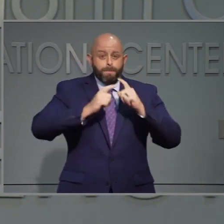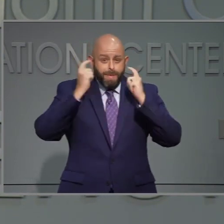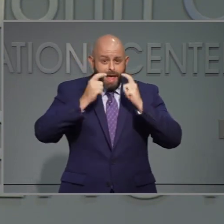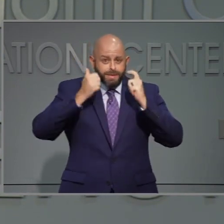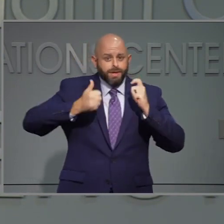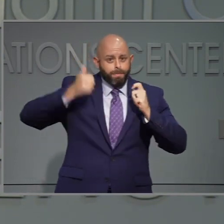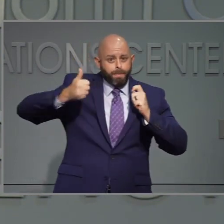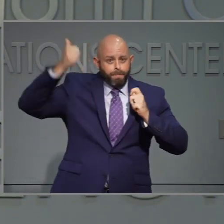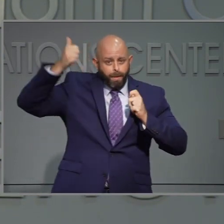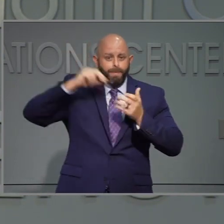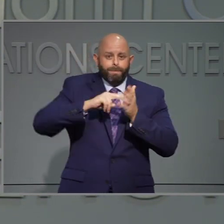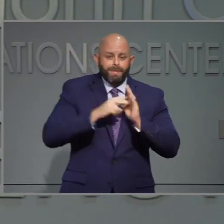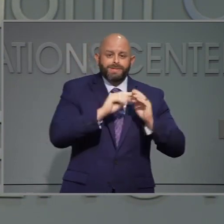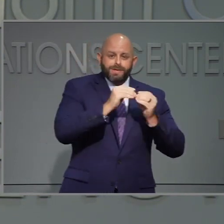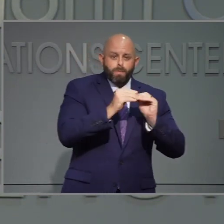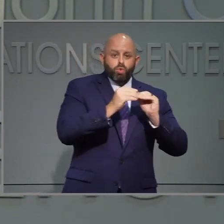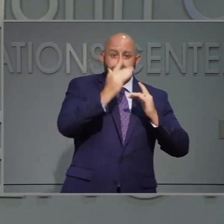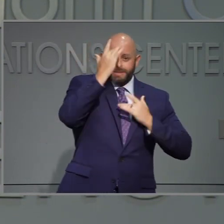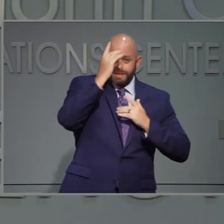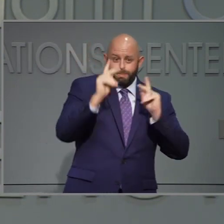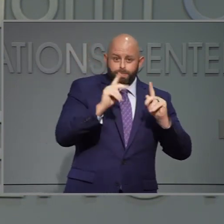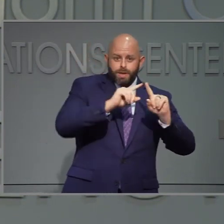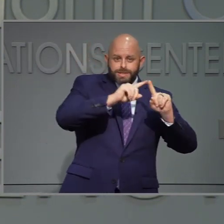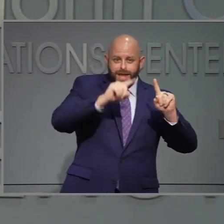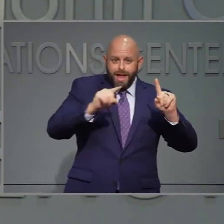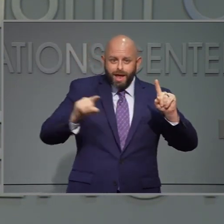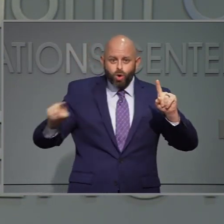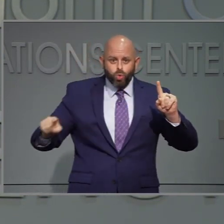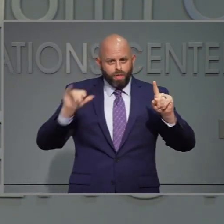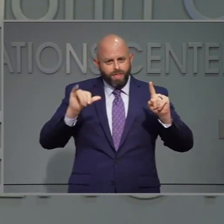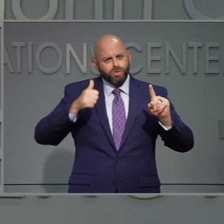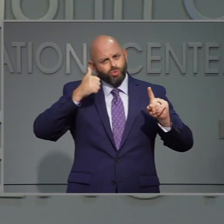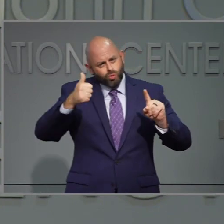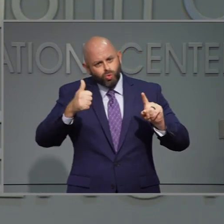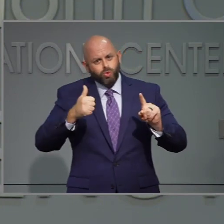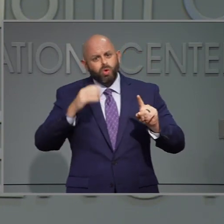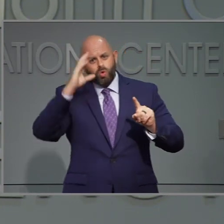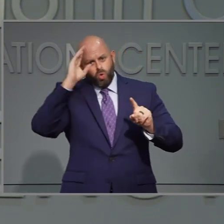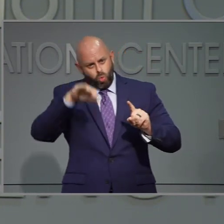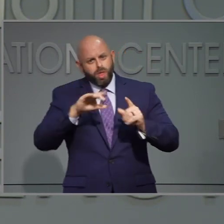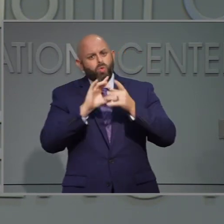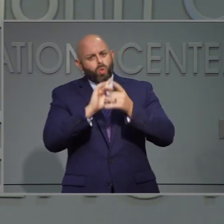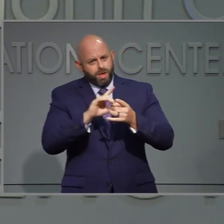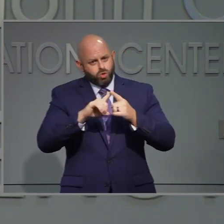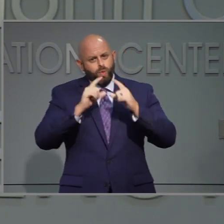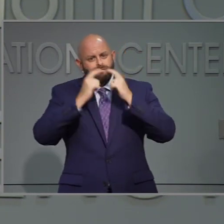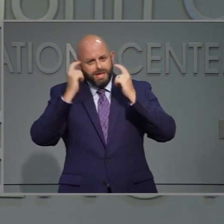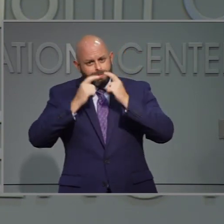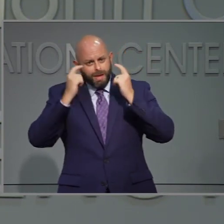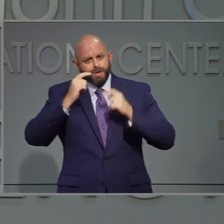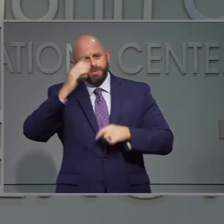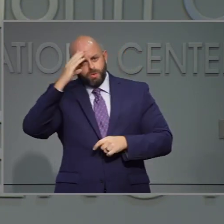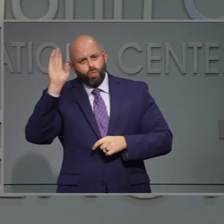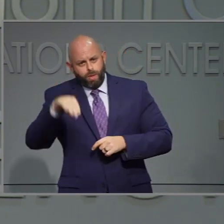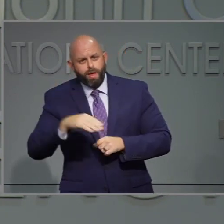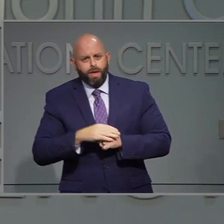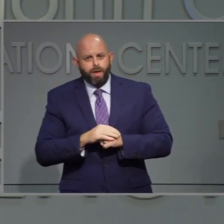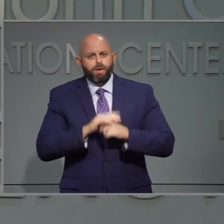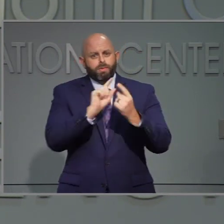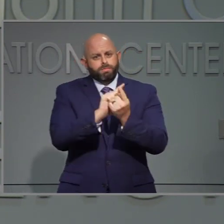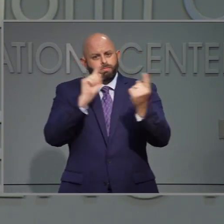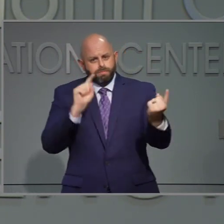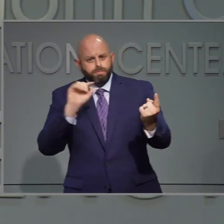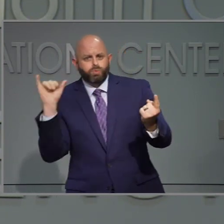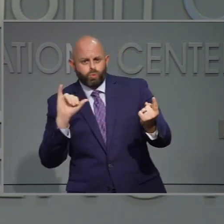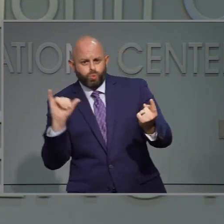viendo que está. El uso de cubrebocas ayuda a que empiece a declinar el virus y esto está relacionado